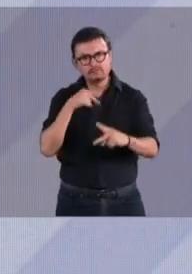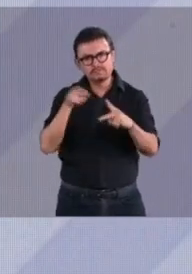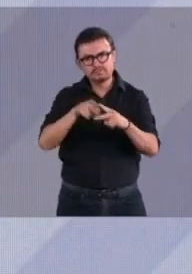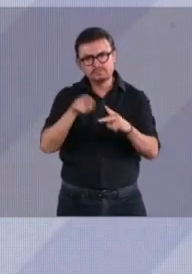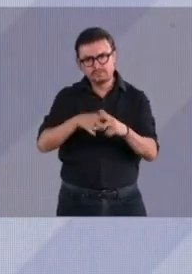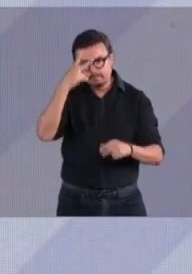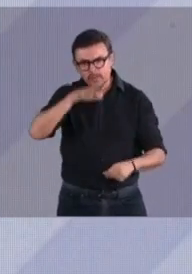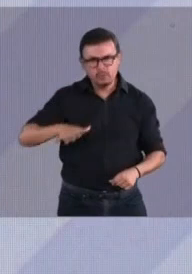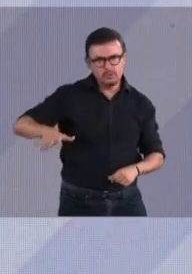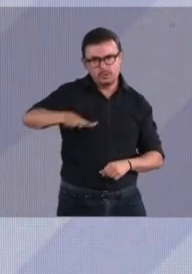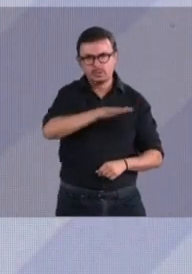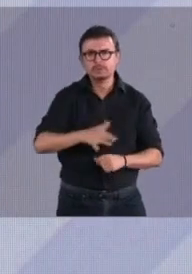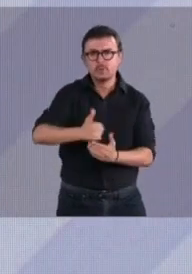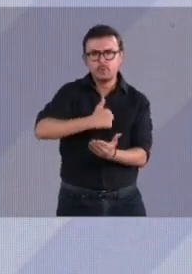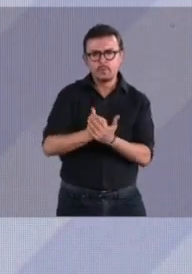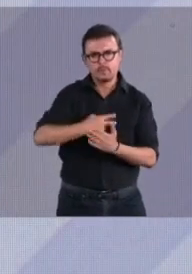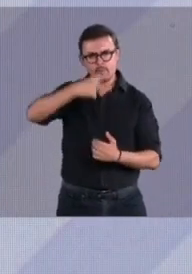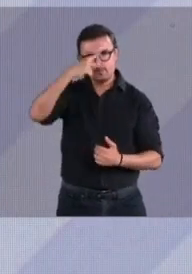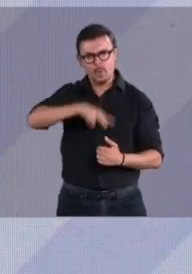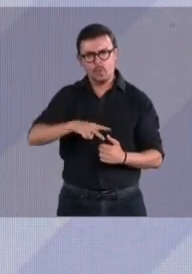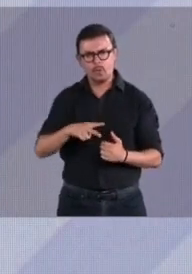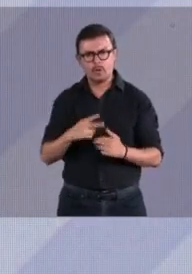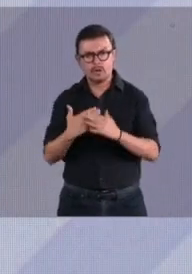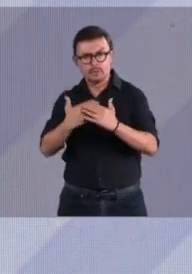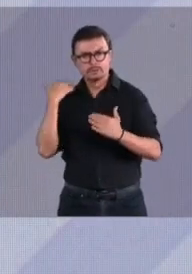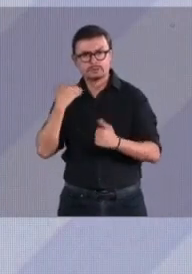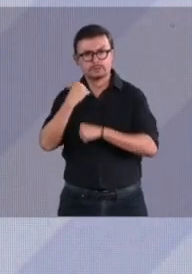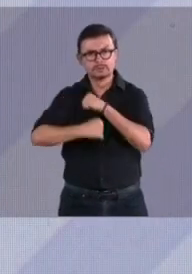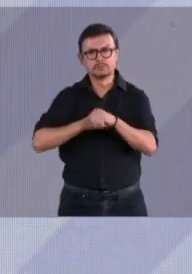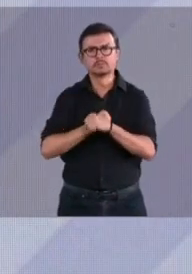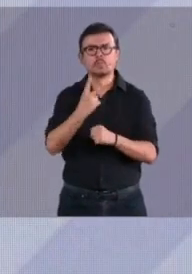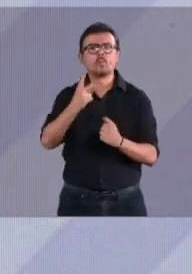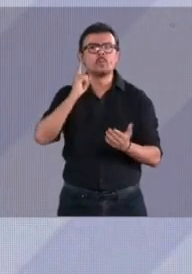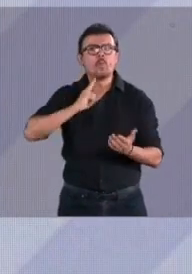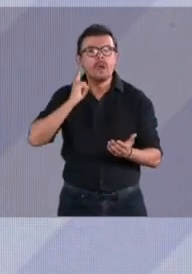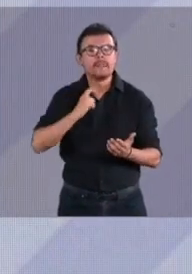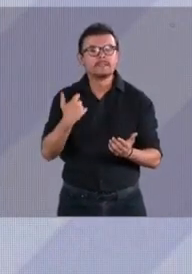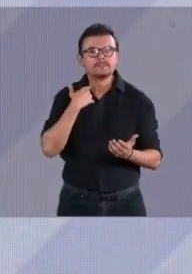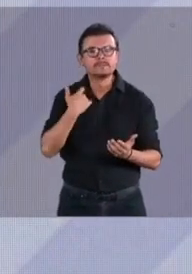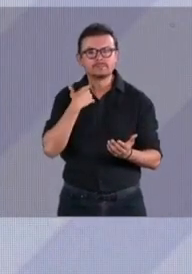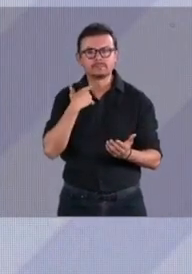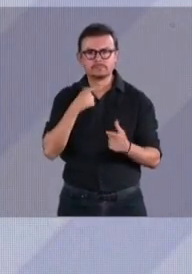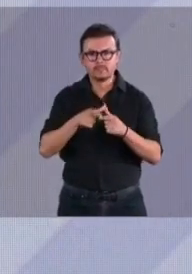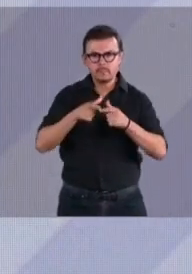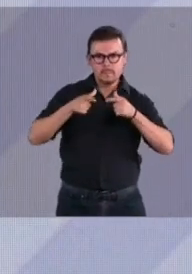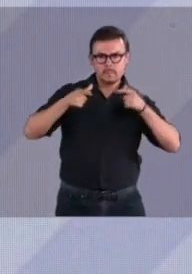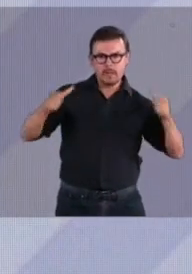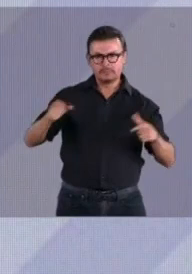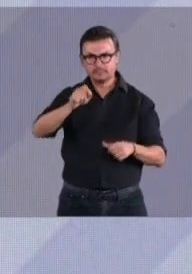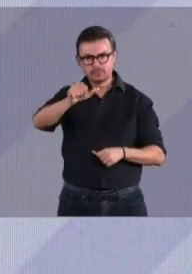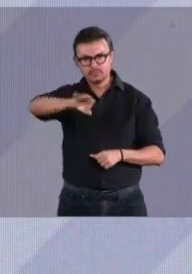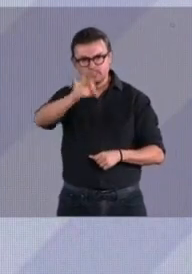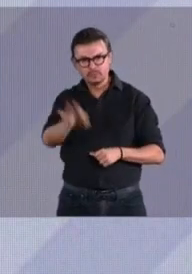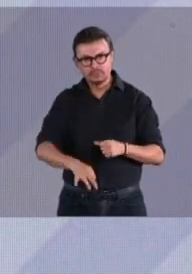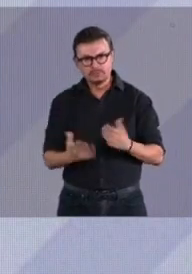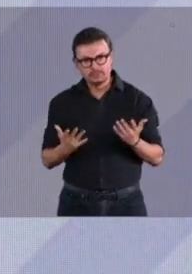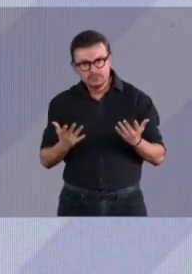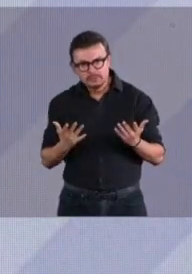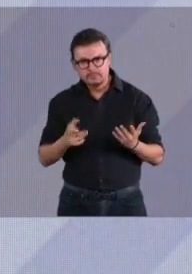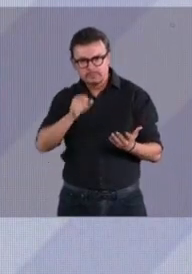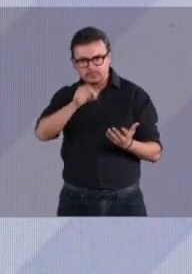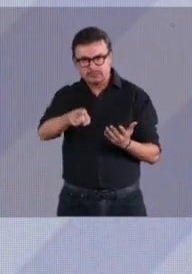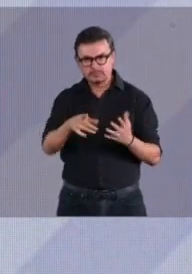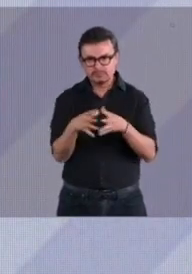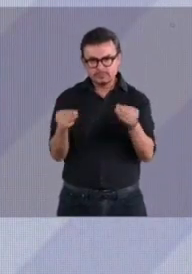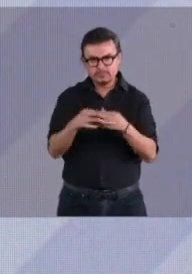Cuando en la Ciudad de México, en el último gobierno, los feminicidios aumentaron, la tasa de feminicidios aumentó en un 26%. La tasa de desapariciones